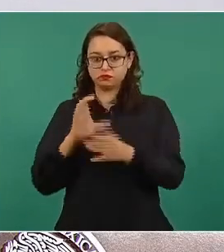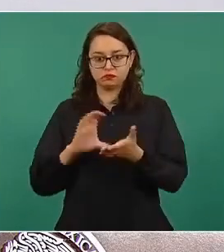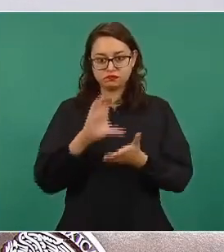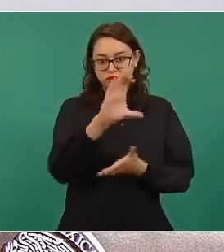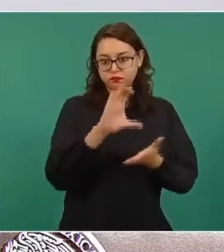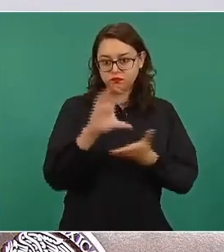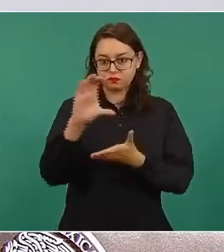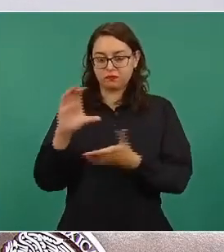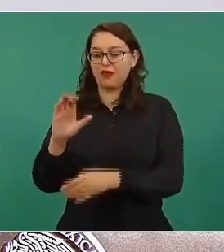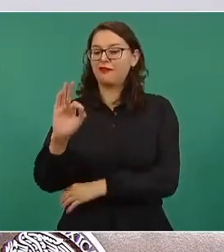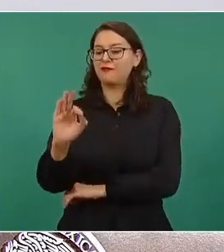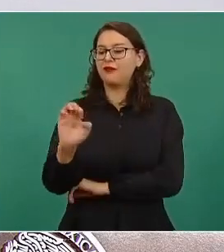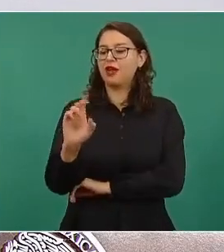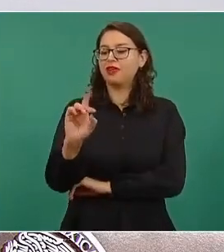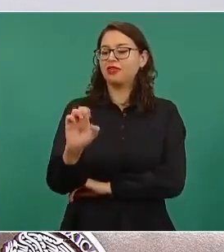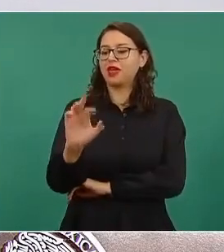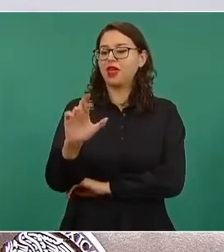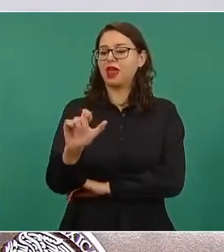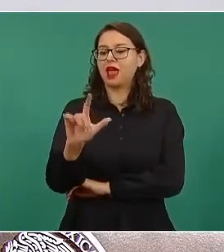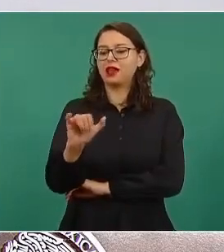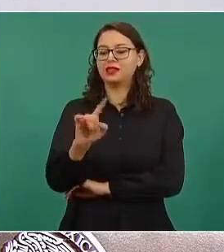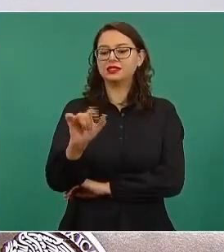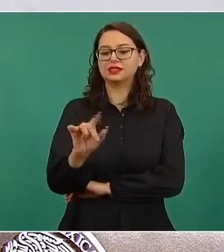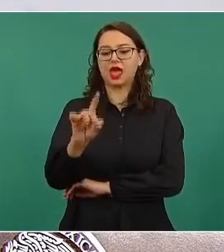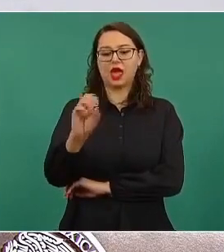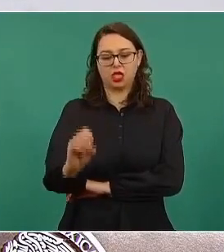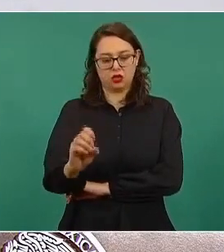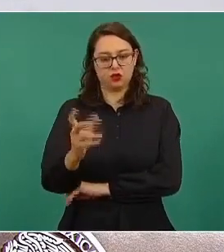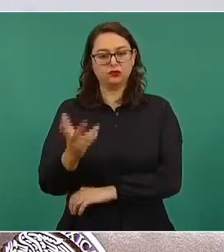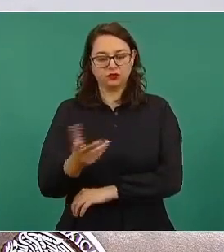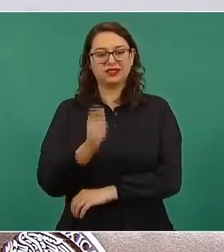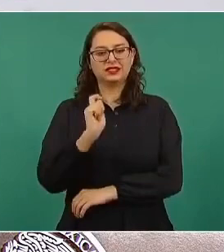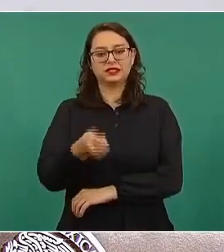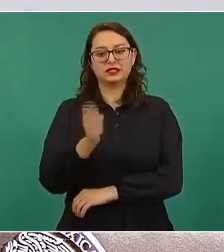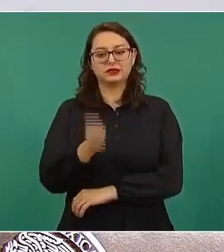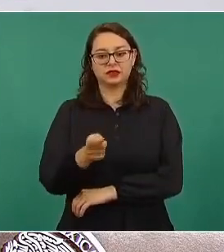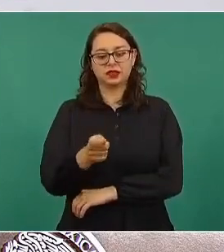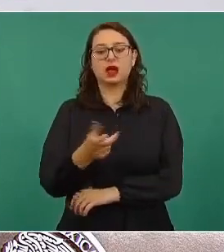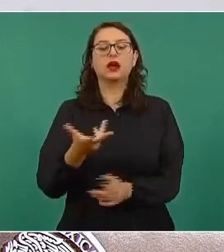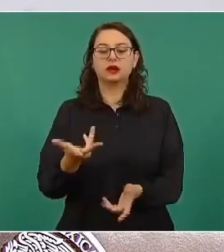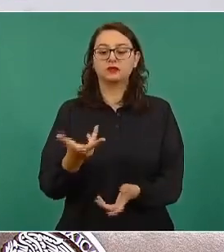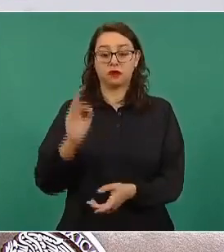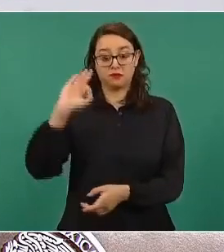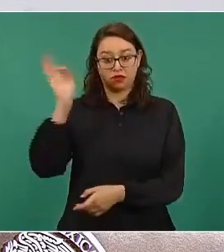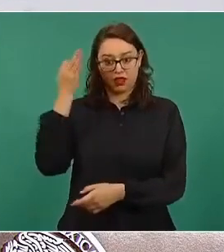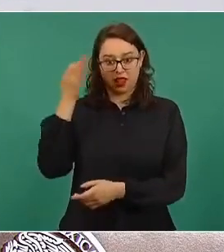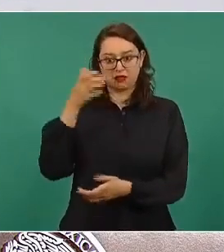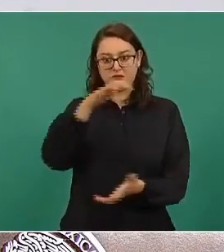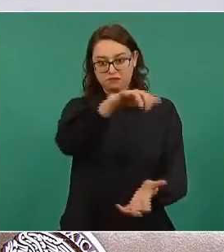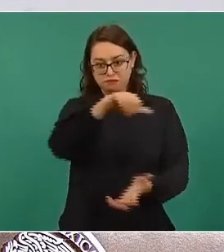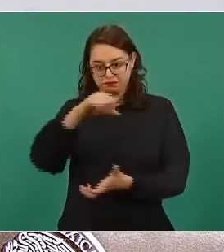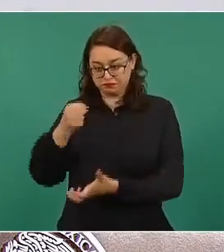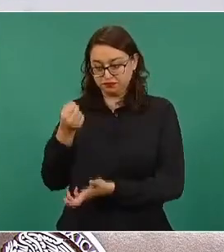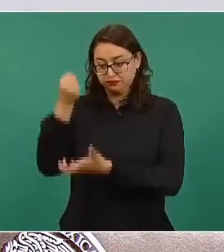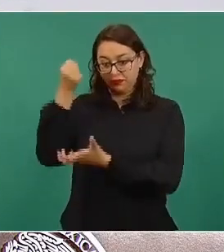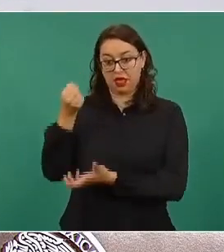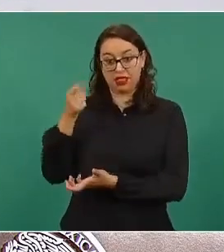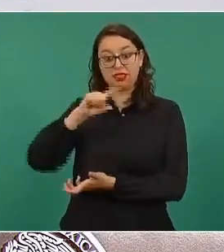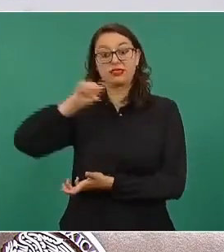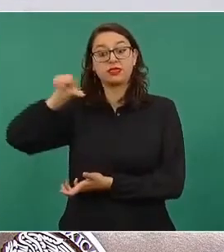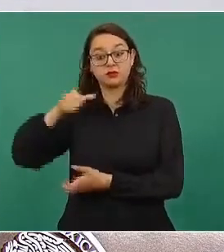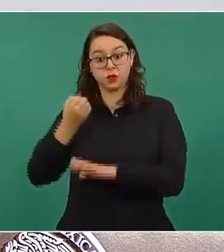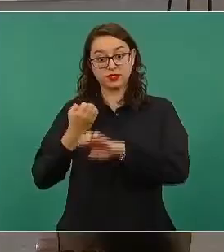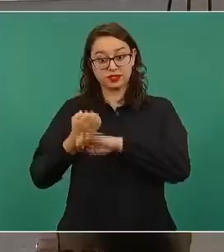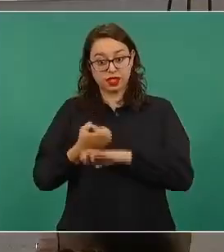a los recursos que la federación entrega a las entidades federativas y municipios. El gasto